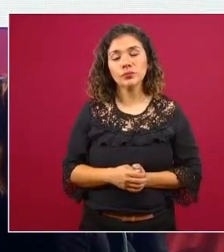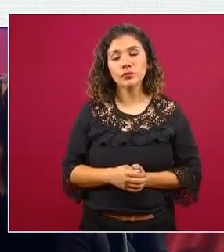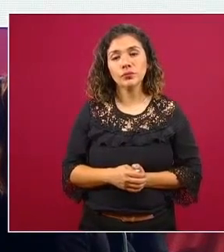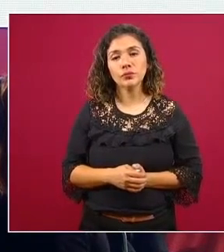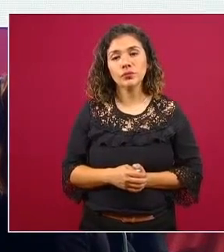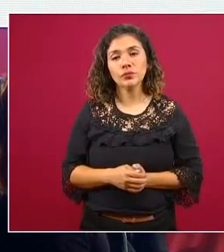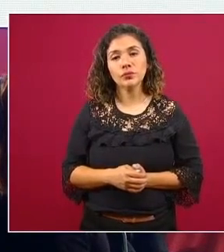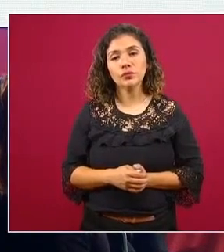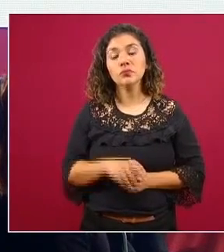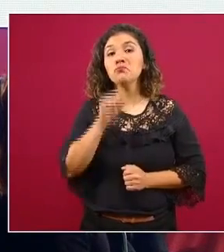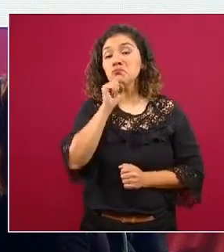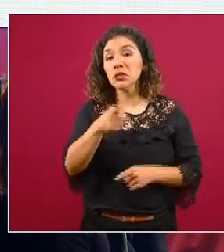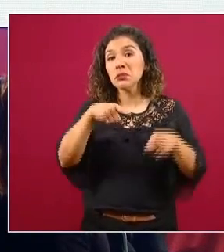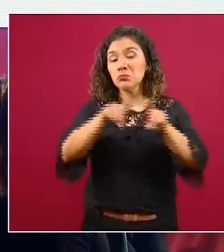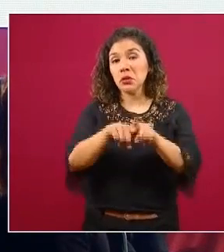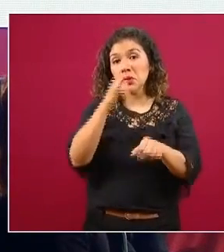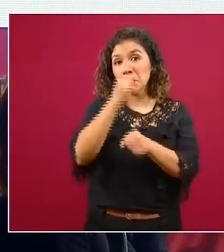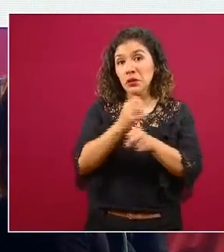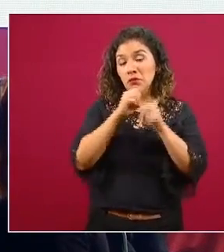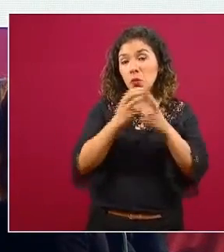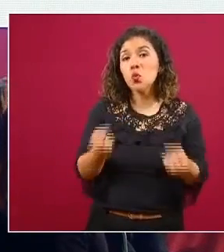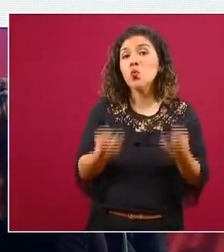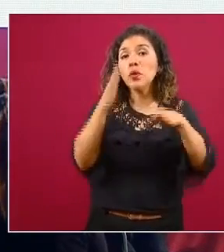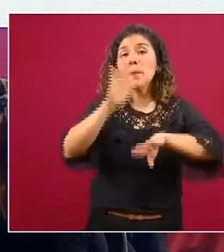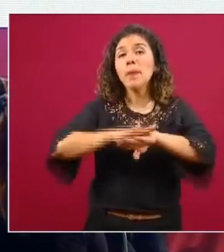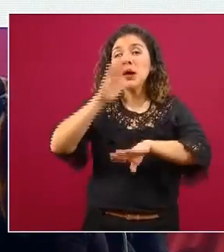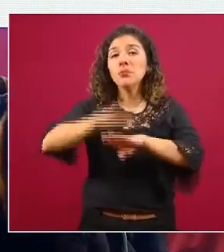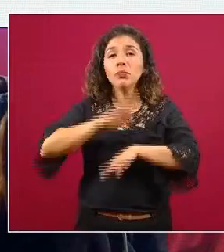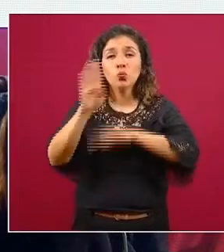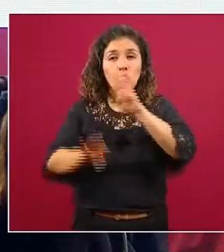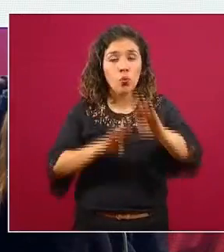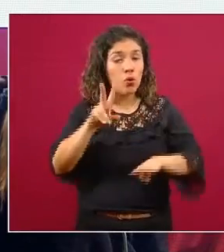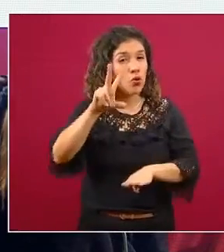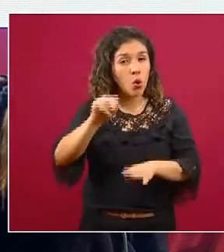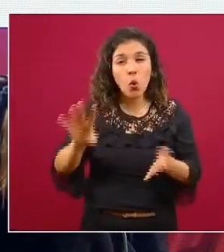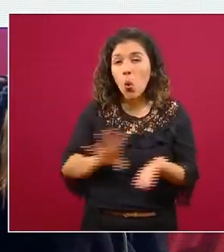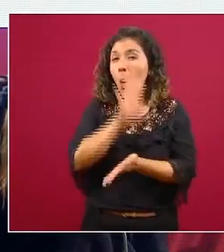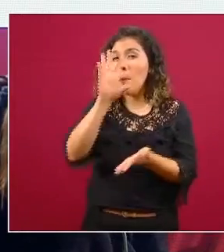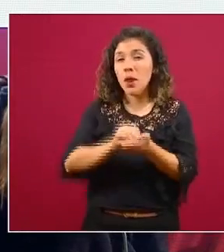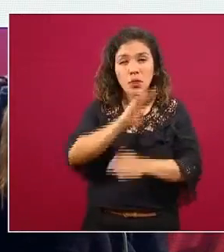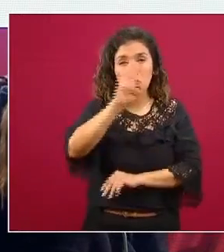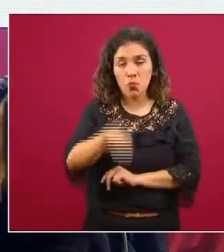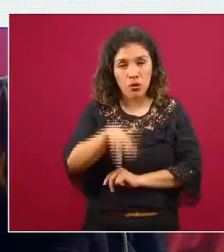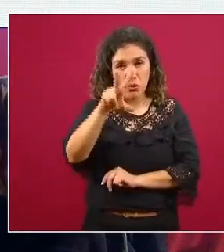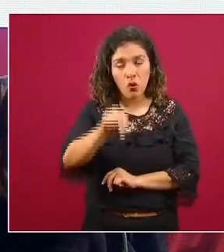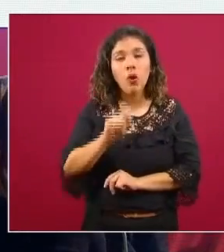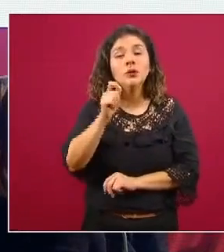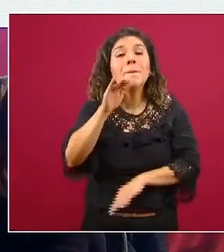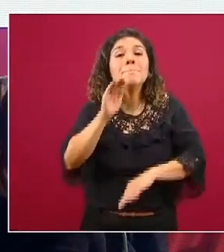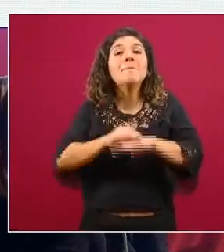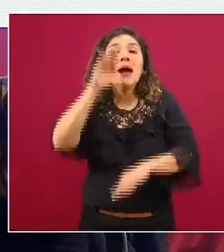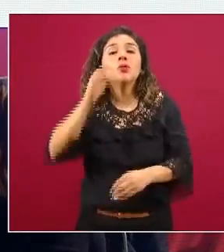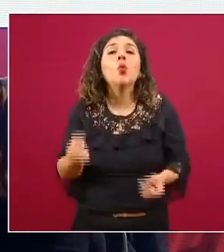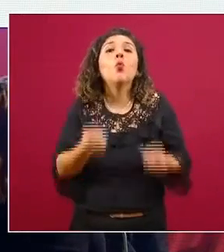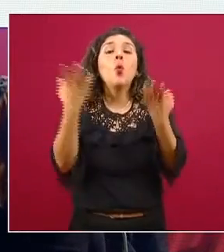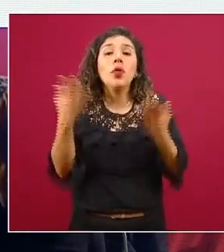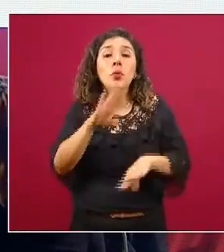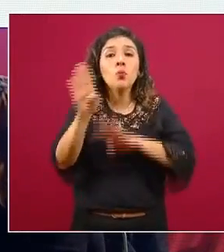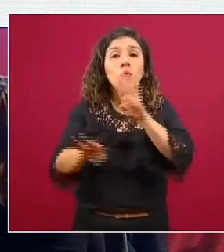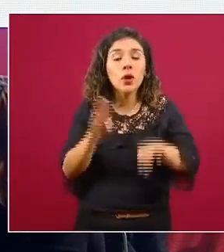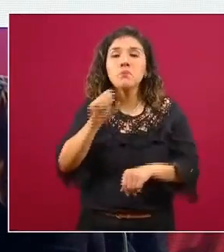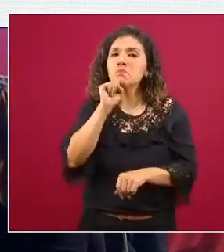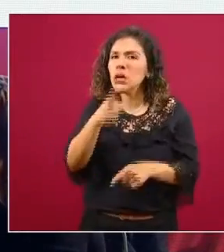los mismos los datos del exceso de mortalidad ya no del total de muerte sino ese exceso de mortalidad se sigue